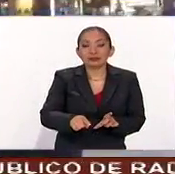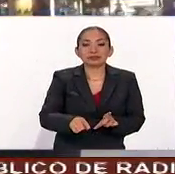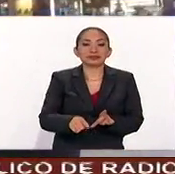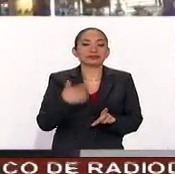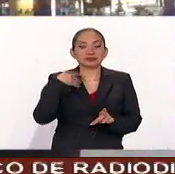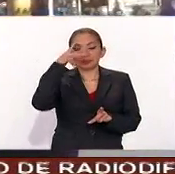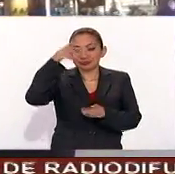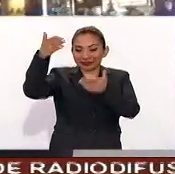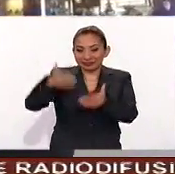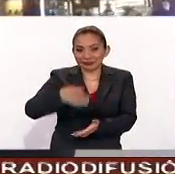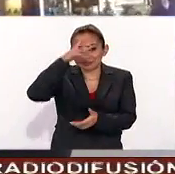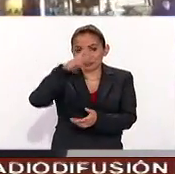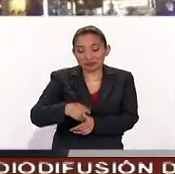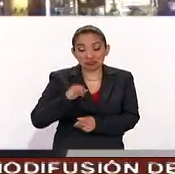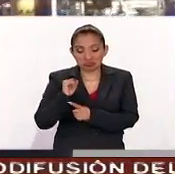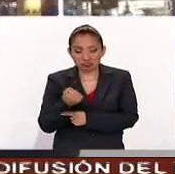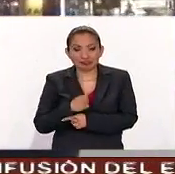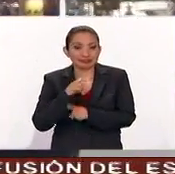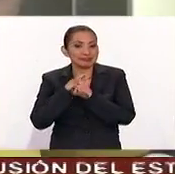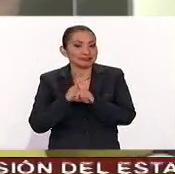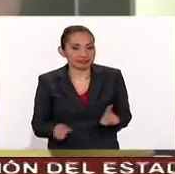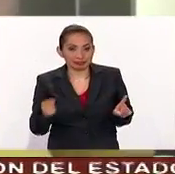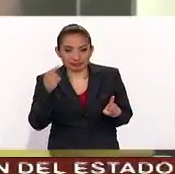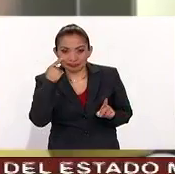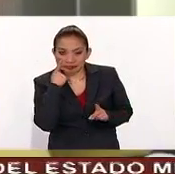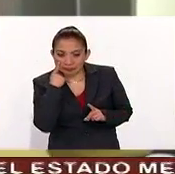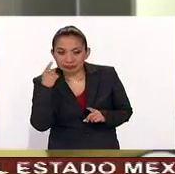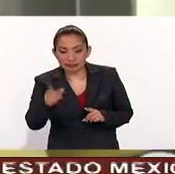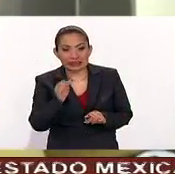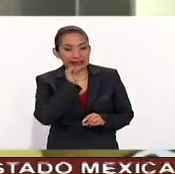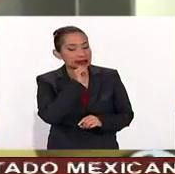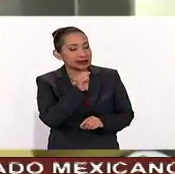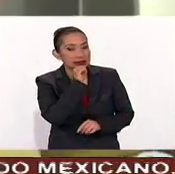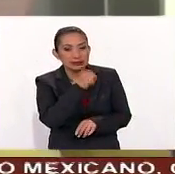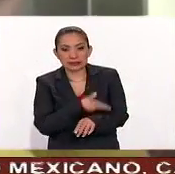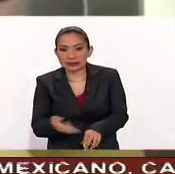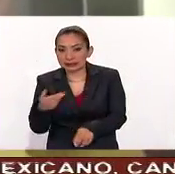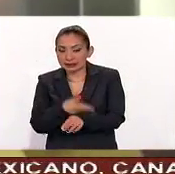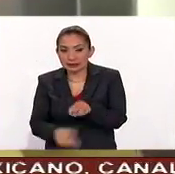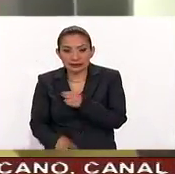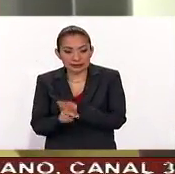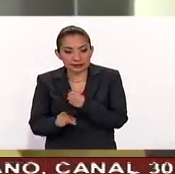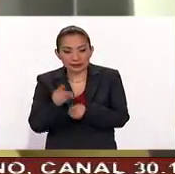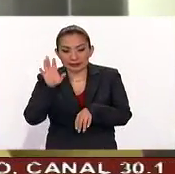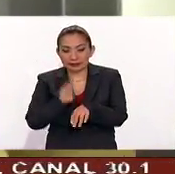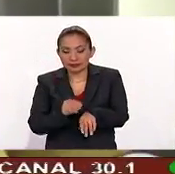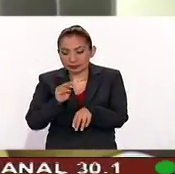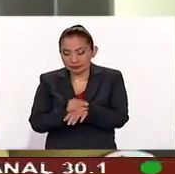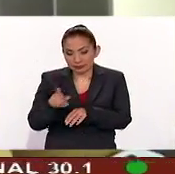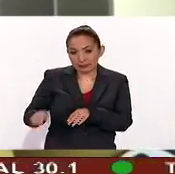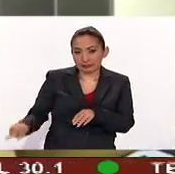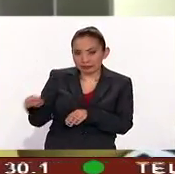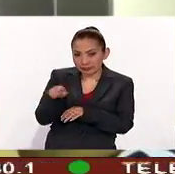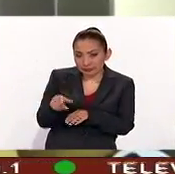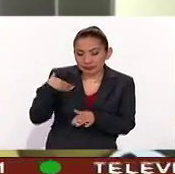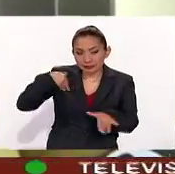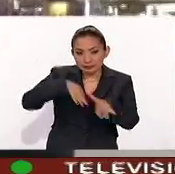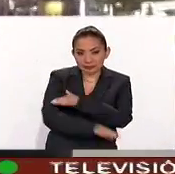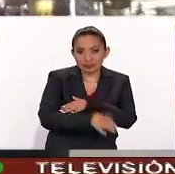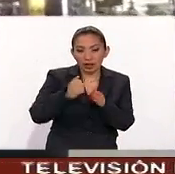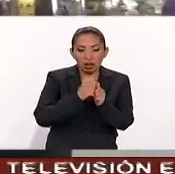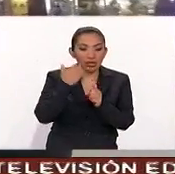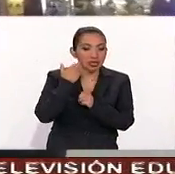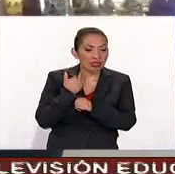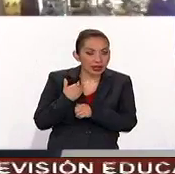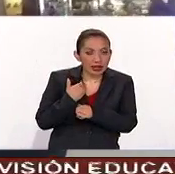a México la situación es la siguiente todavía no se resuelve el problema legal de entrada que tiene tanto con